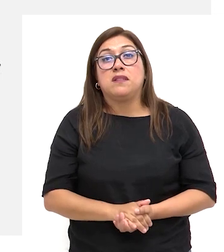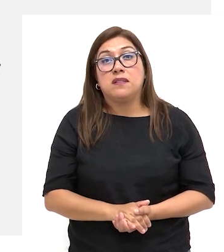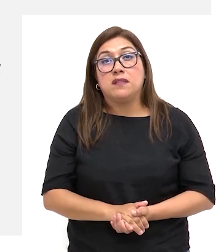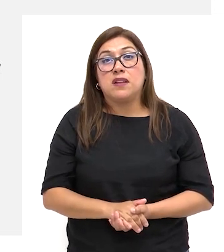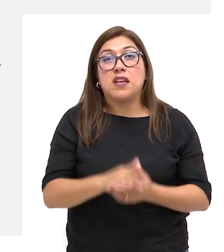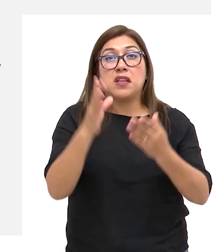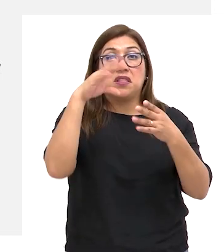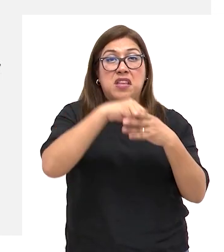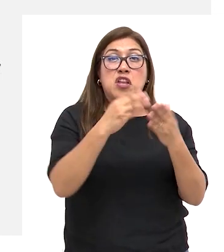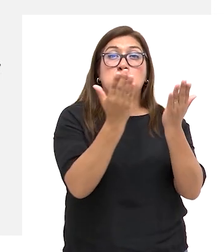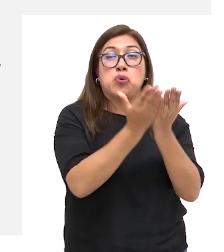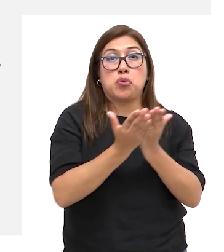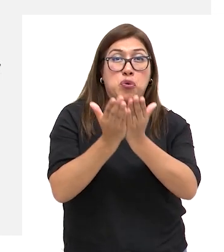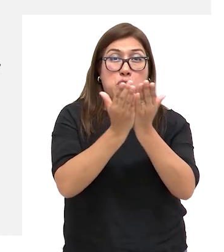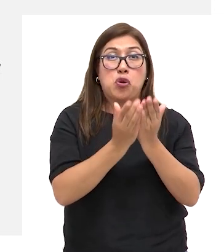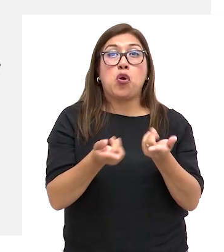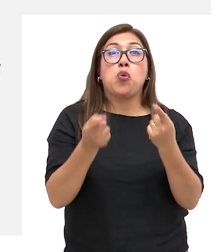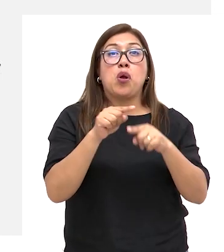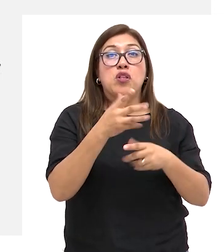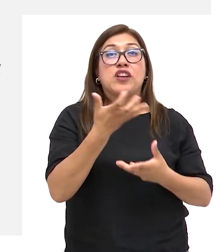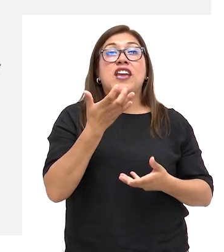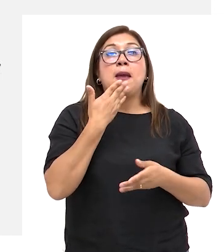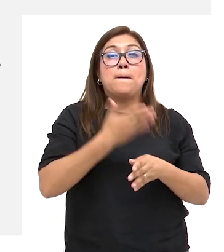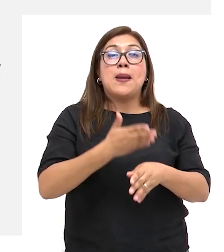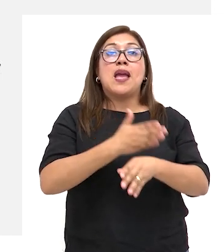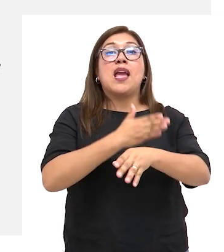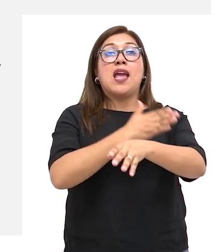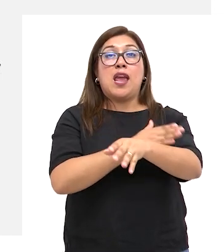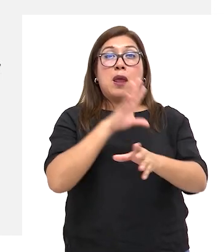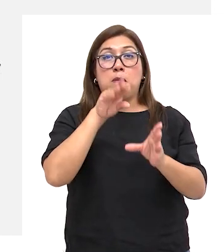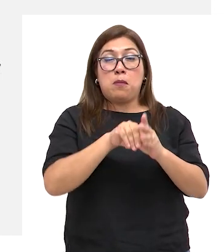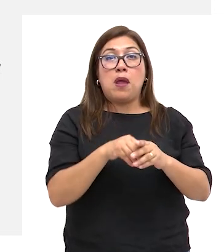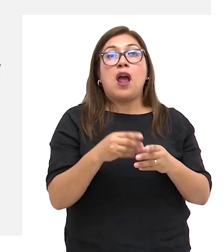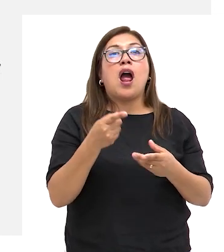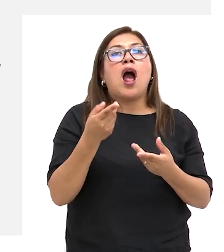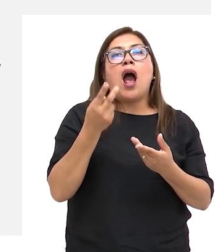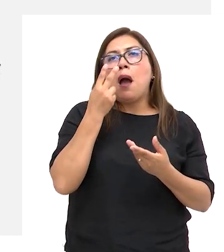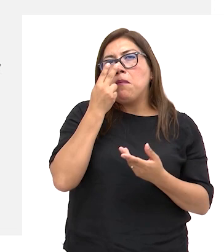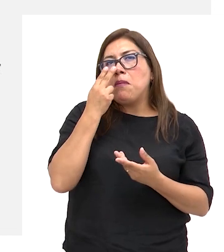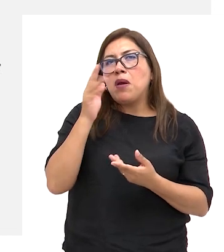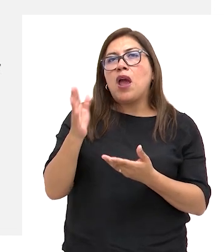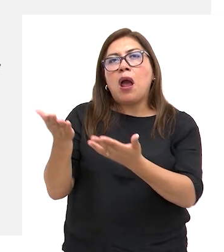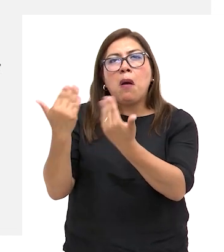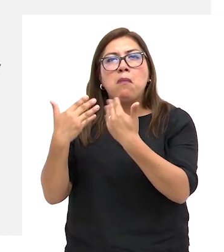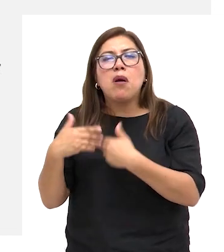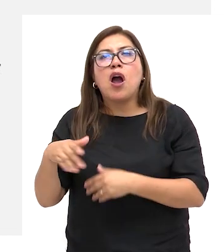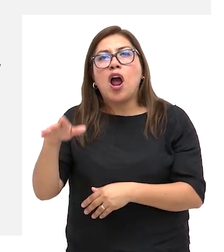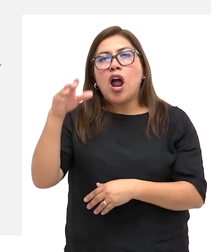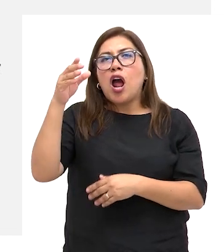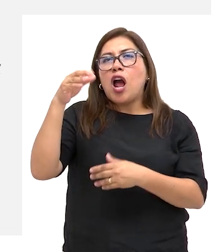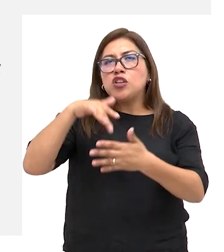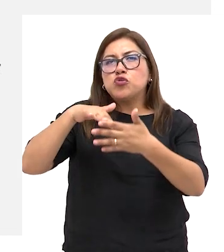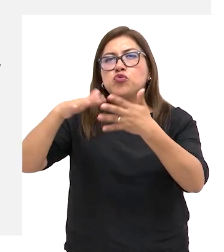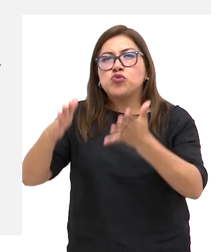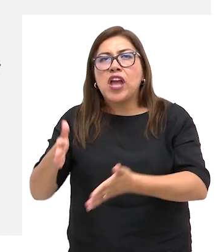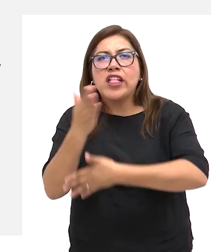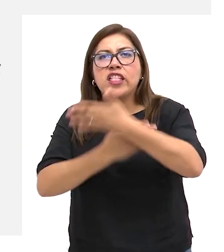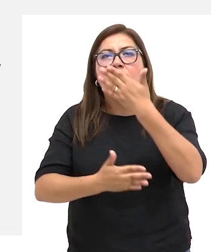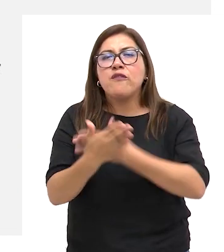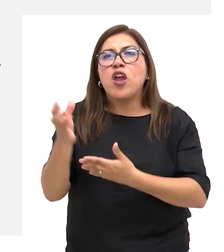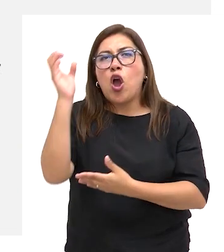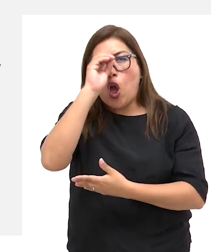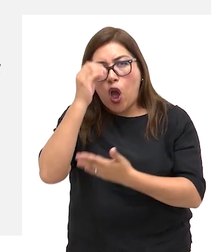¿Consideras que en las escuelas, al realizar acciones de mejora, consideran la experiencia o la opinión de los estudiantes con